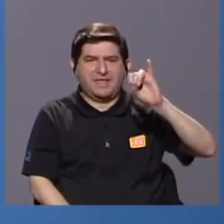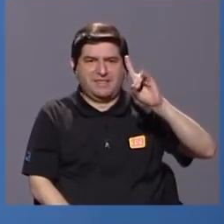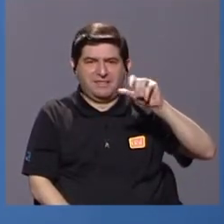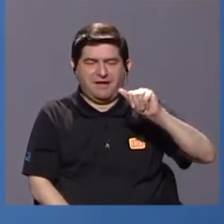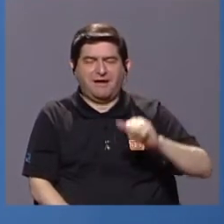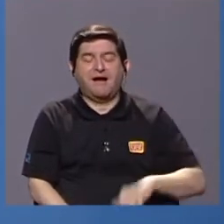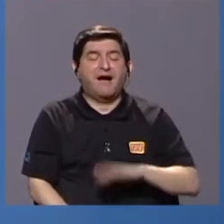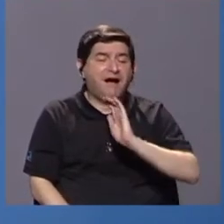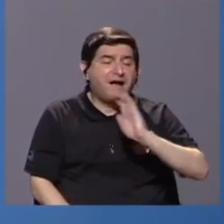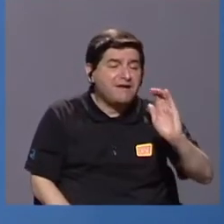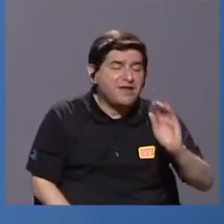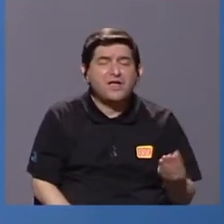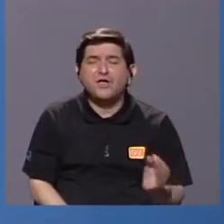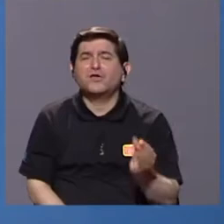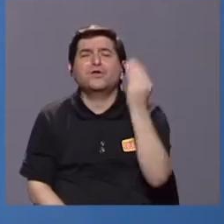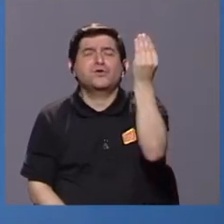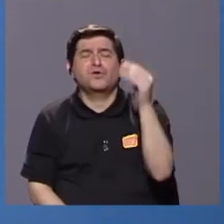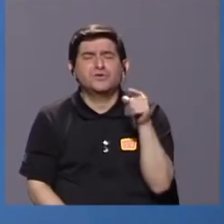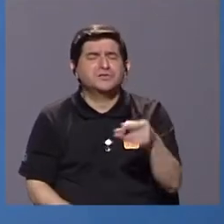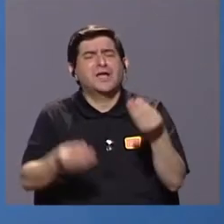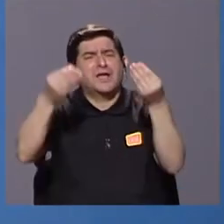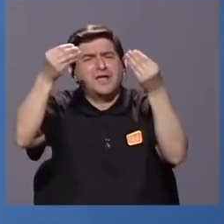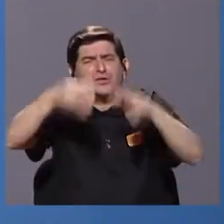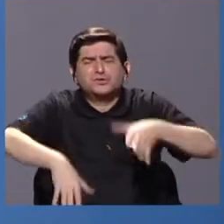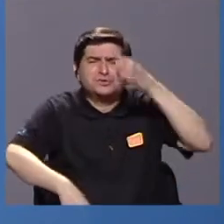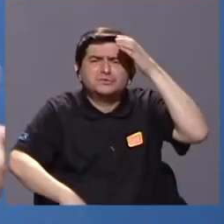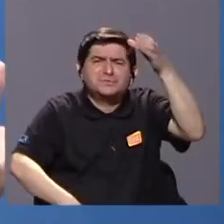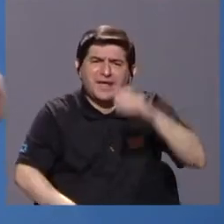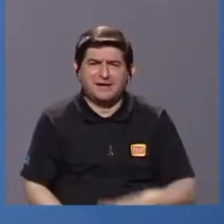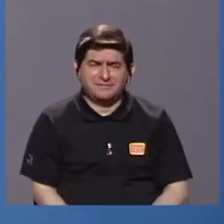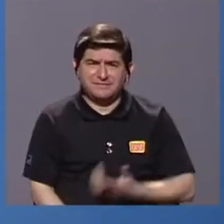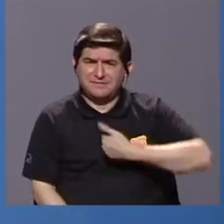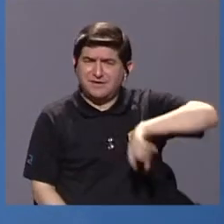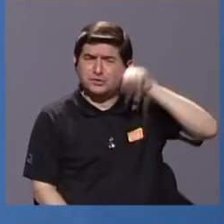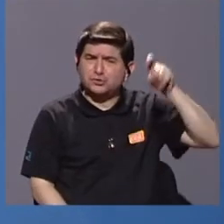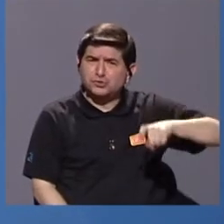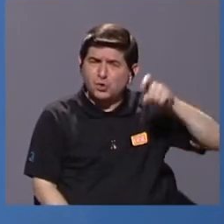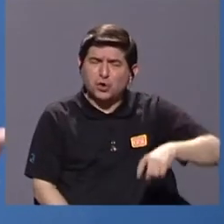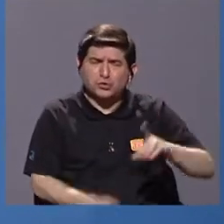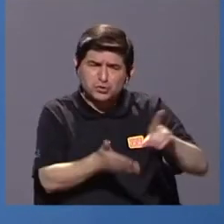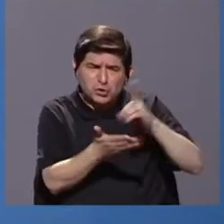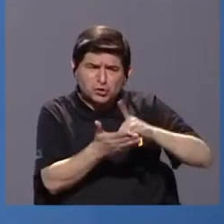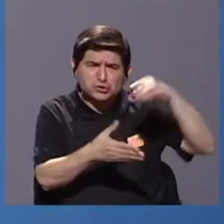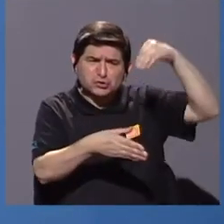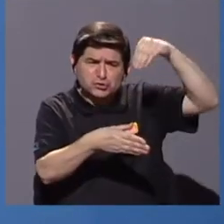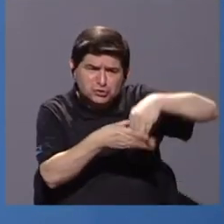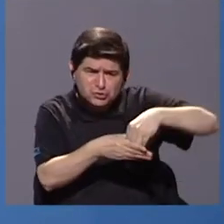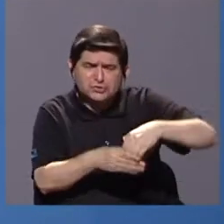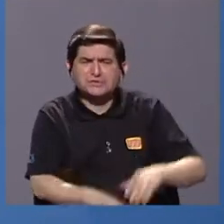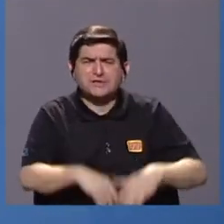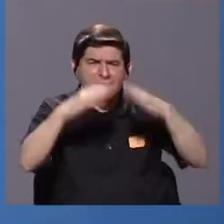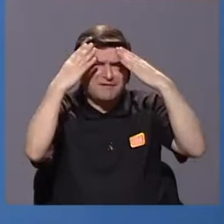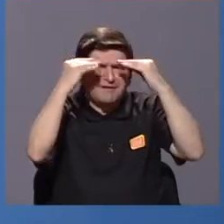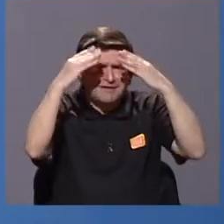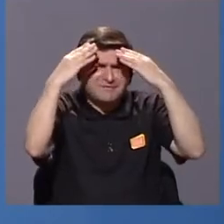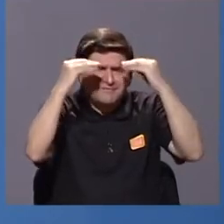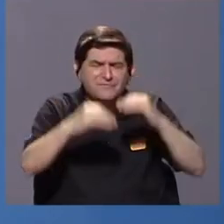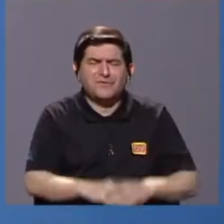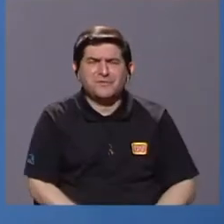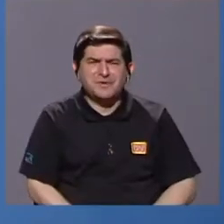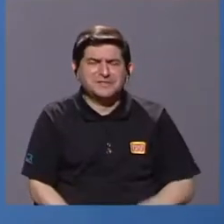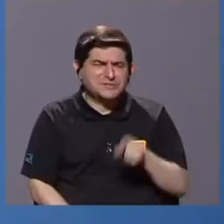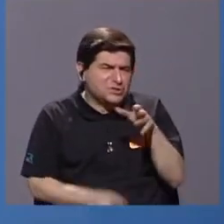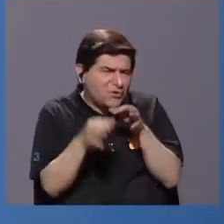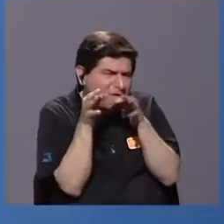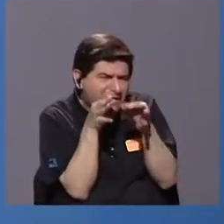decían los niños, los adolescentes, se está perdiendo la cultura, necesitamos que el diccionario contenga entradas enciclopédicas con breves